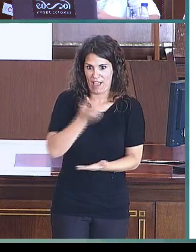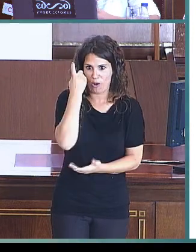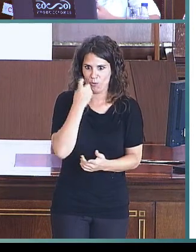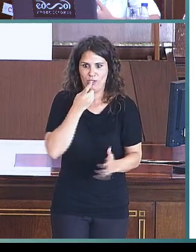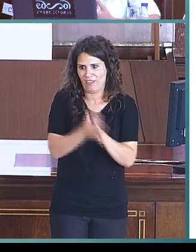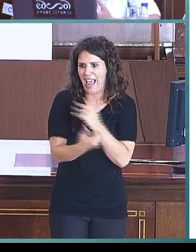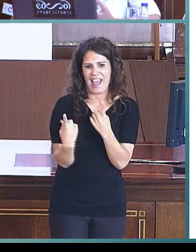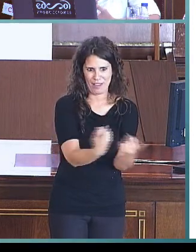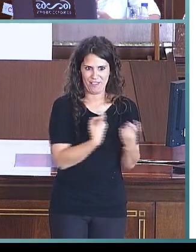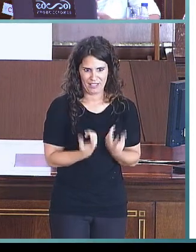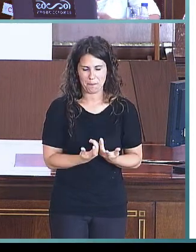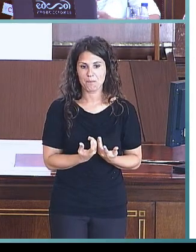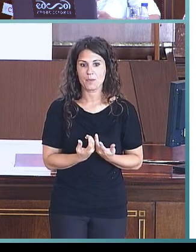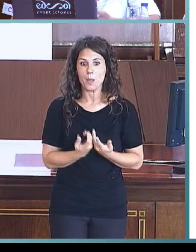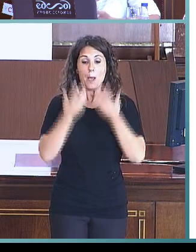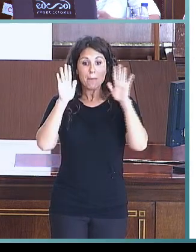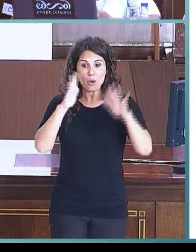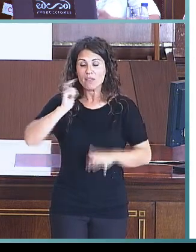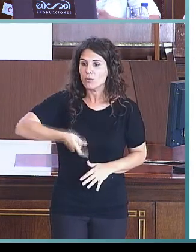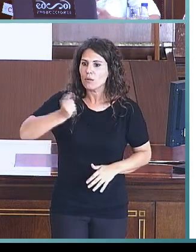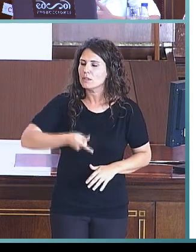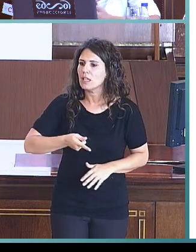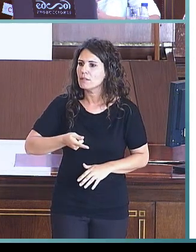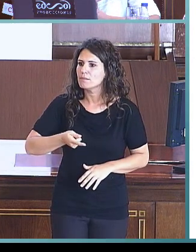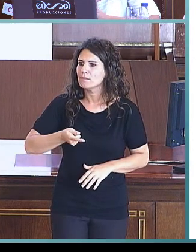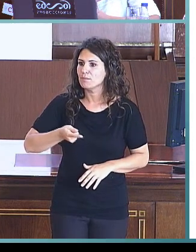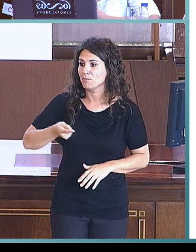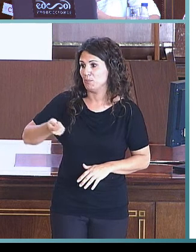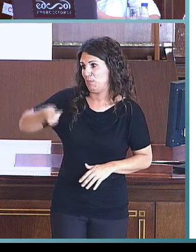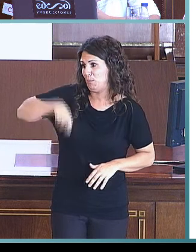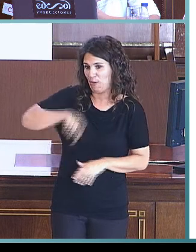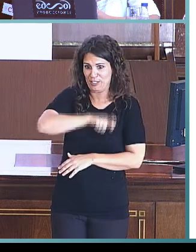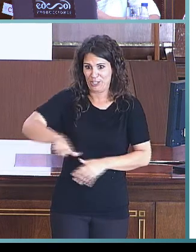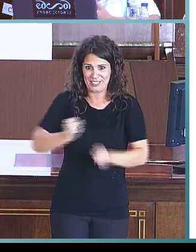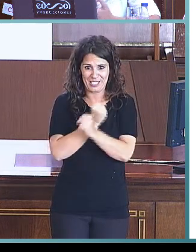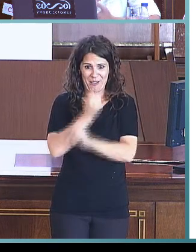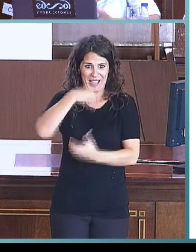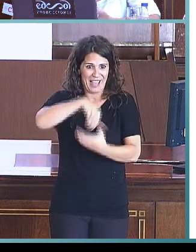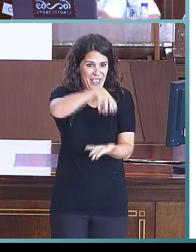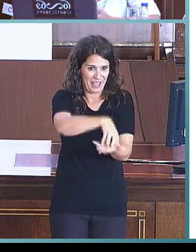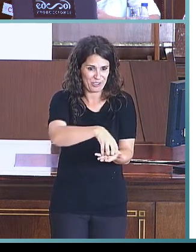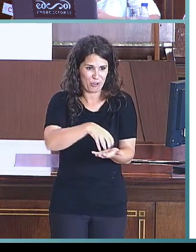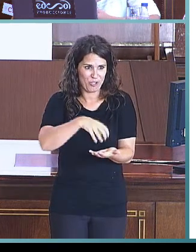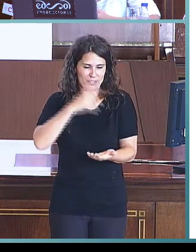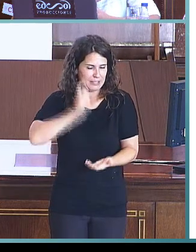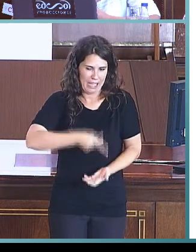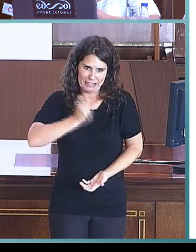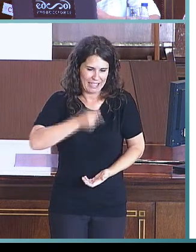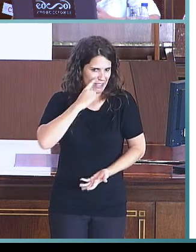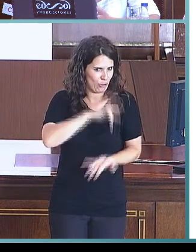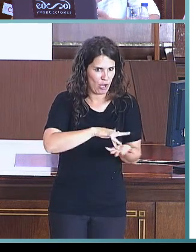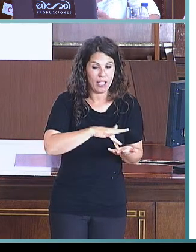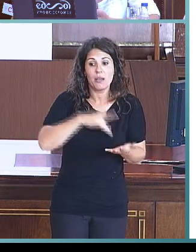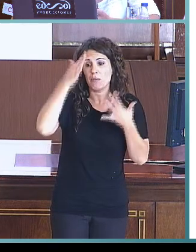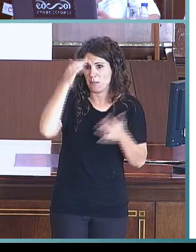alumnos. Sin embargo, lo que nos encontramos habitualmente los profesionales que trabajamos en este centro, y me imagino que les pasará también a